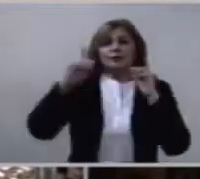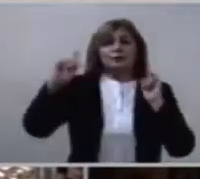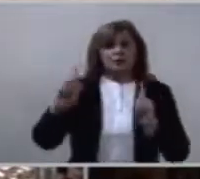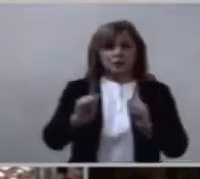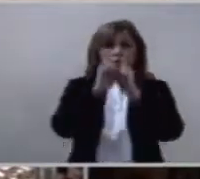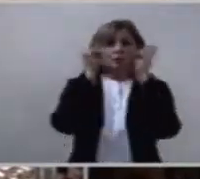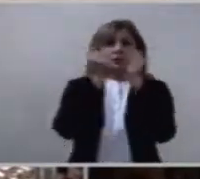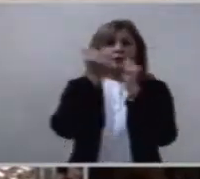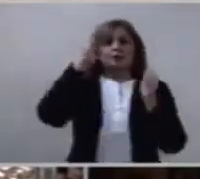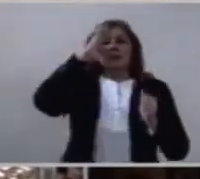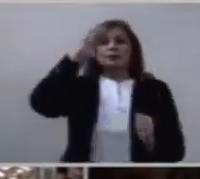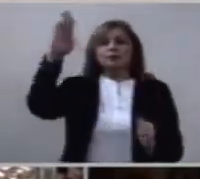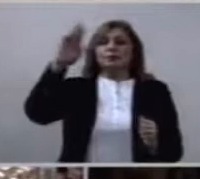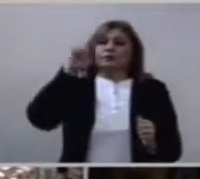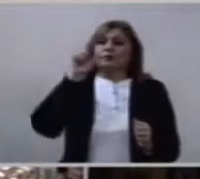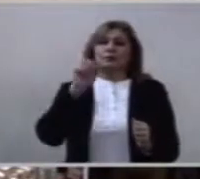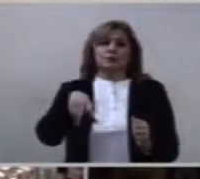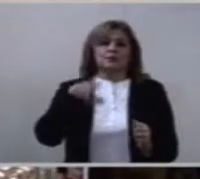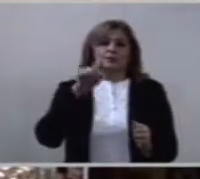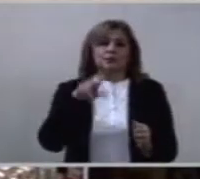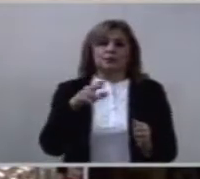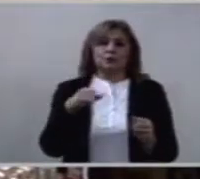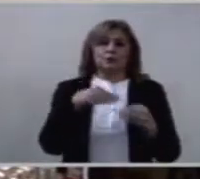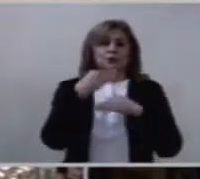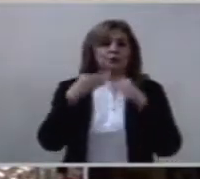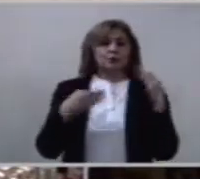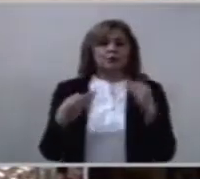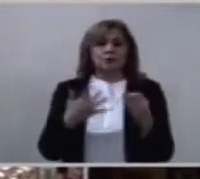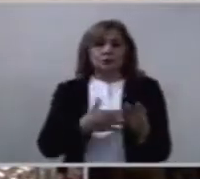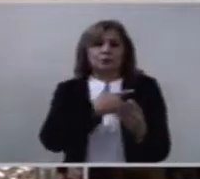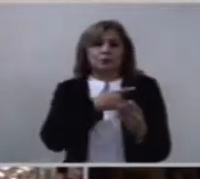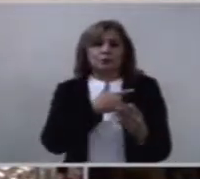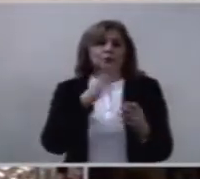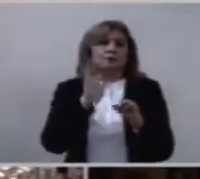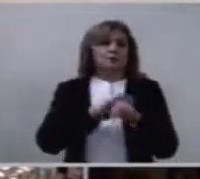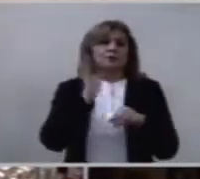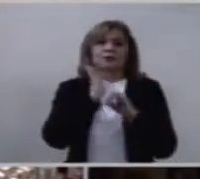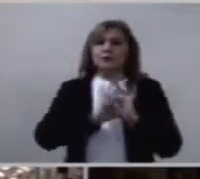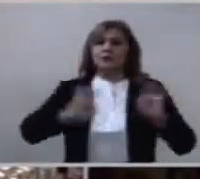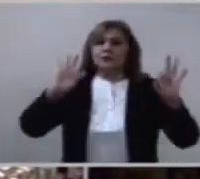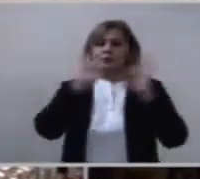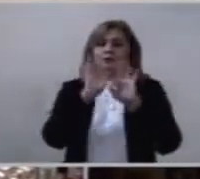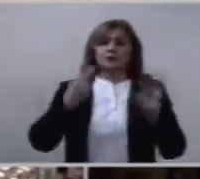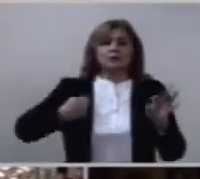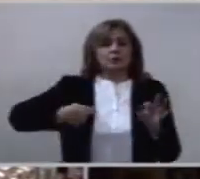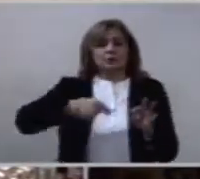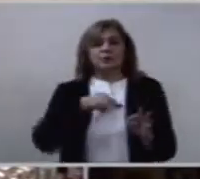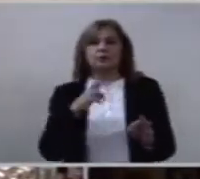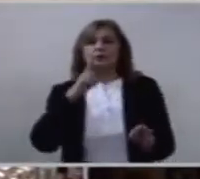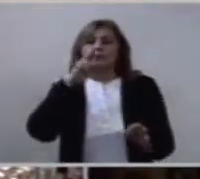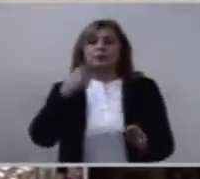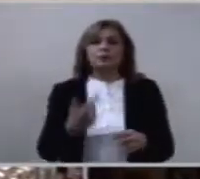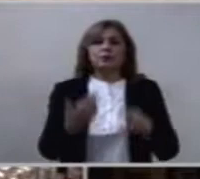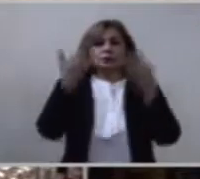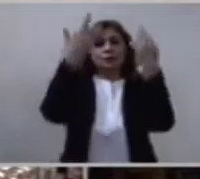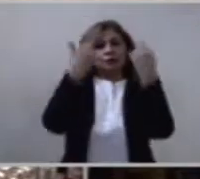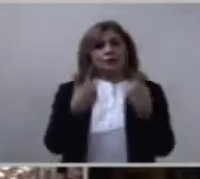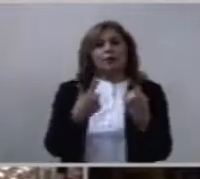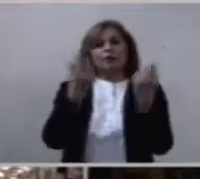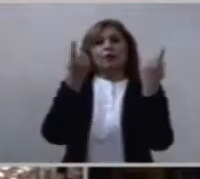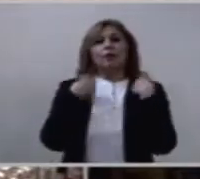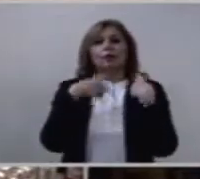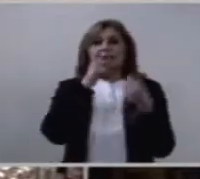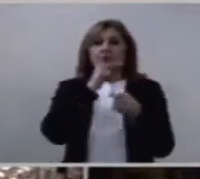Señor. ¿Nos basta eso? Ese es nuestro jornal. Como le